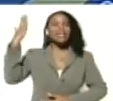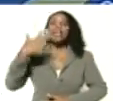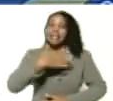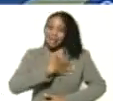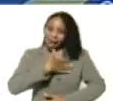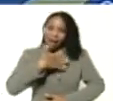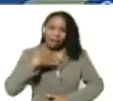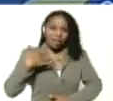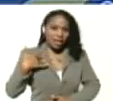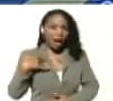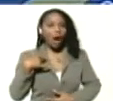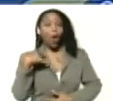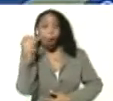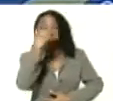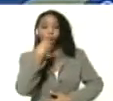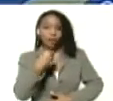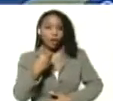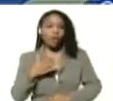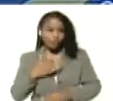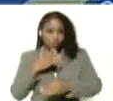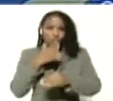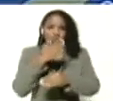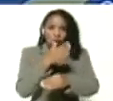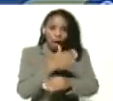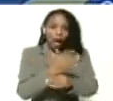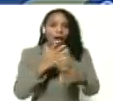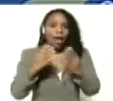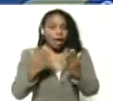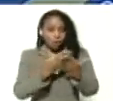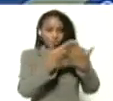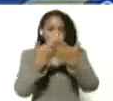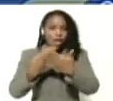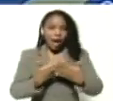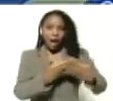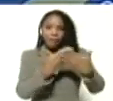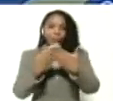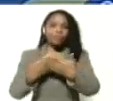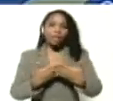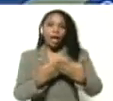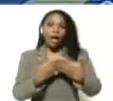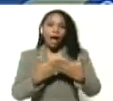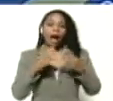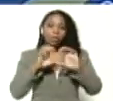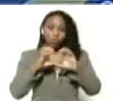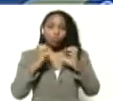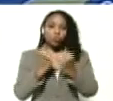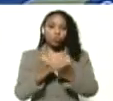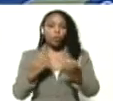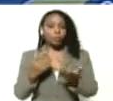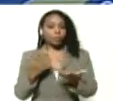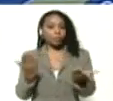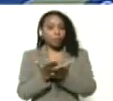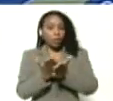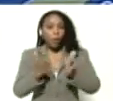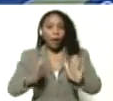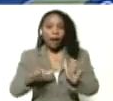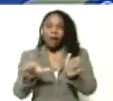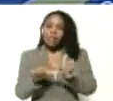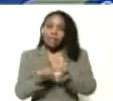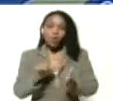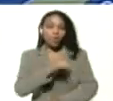que los muchachos y muchachas, que los estudiantes volvieran a su escuela, a su liceo, a su universidad.